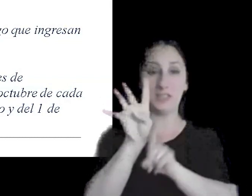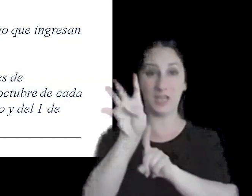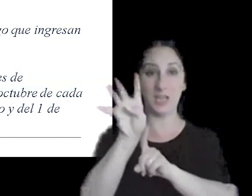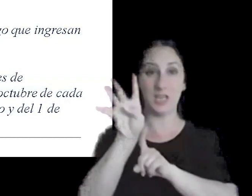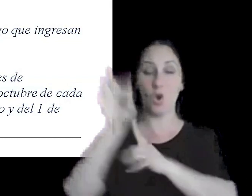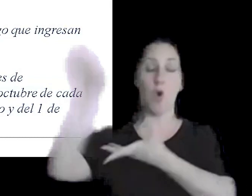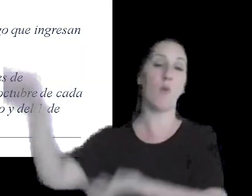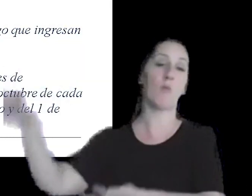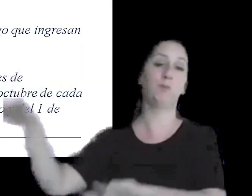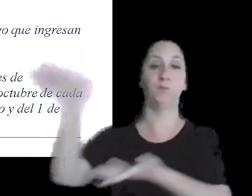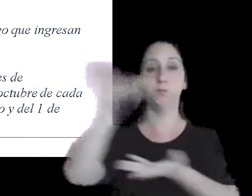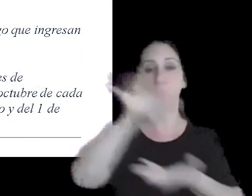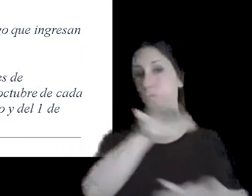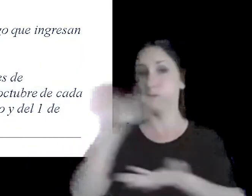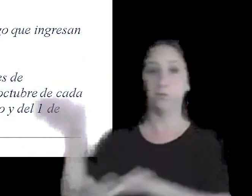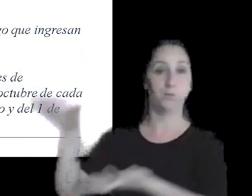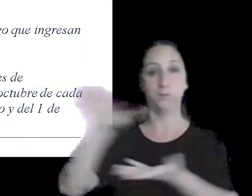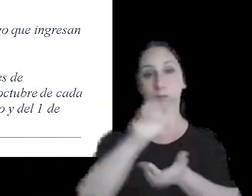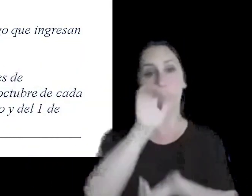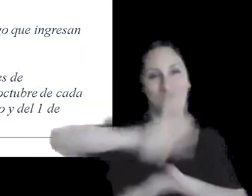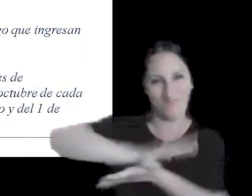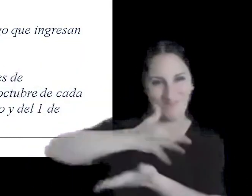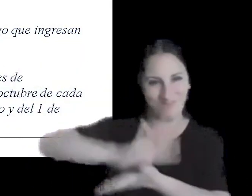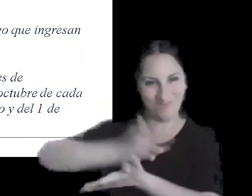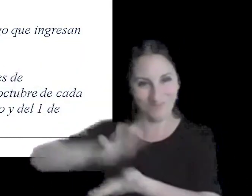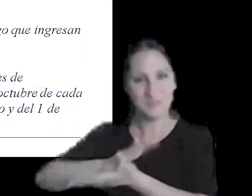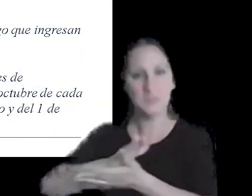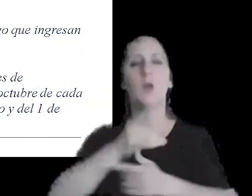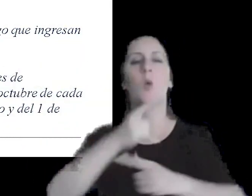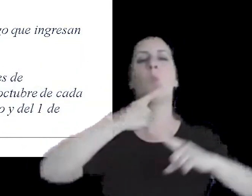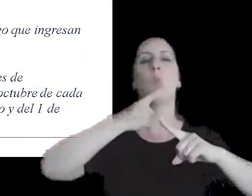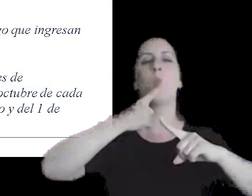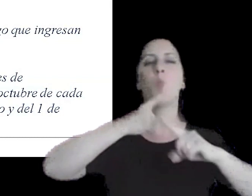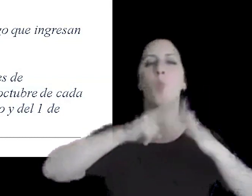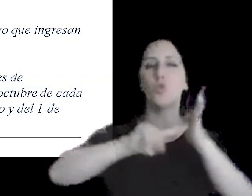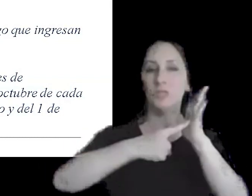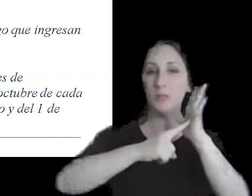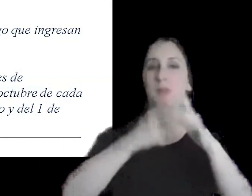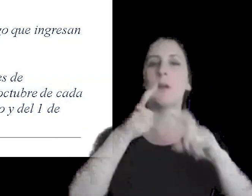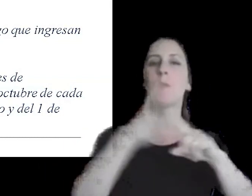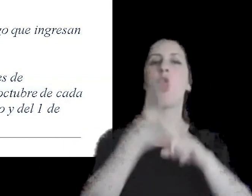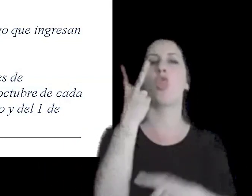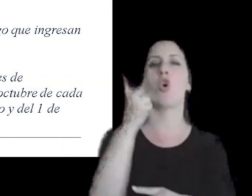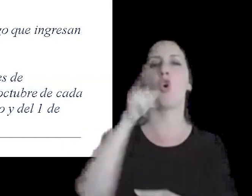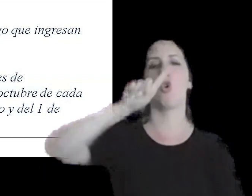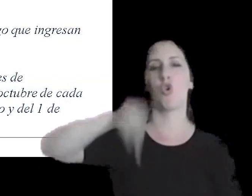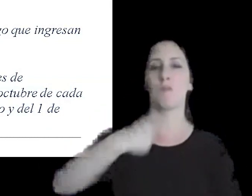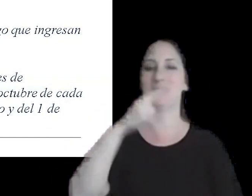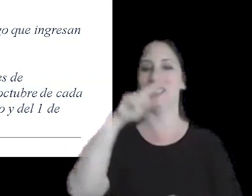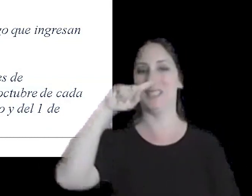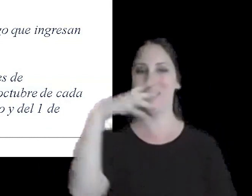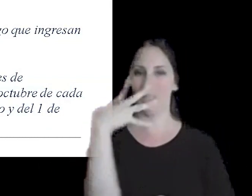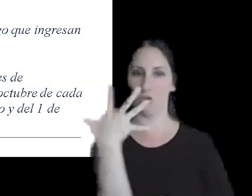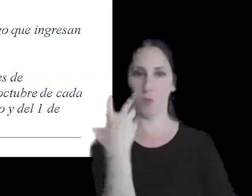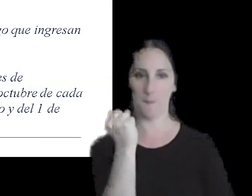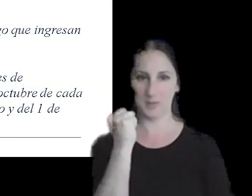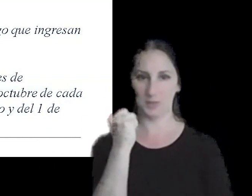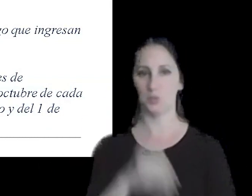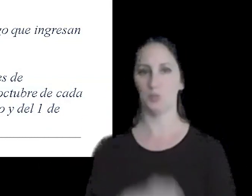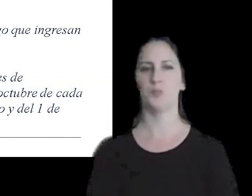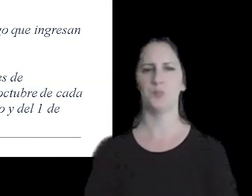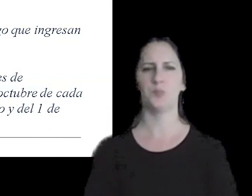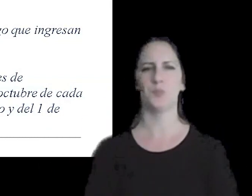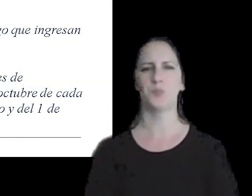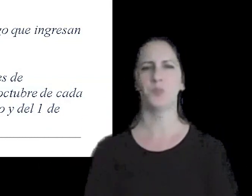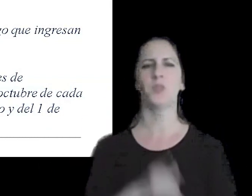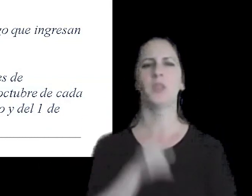a planta en cada operación de molienda y se multiplicará por 2,75 importe que